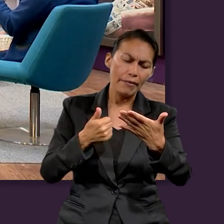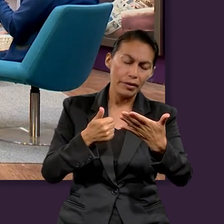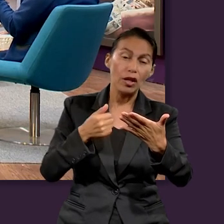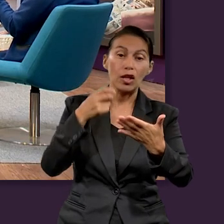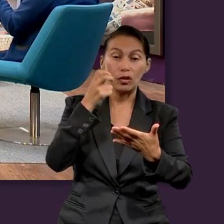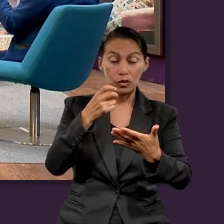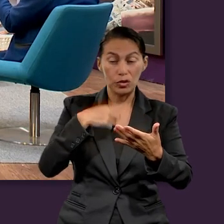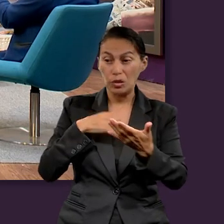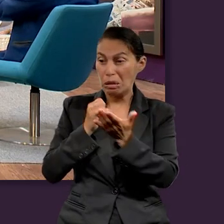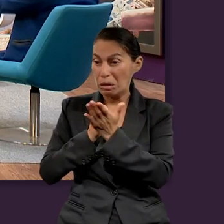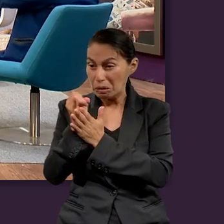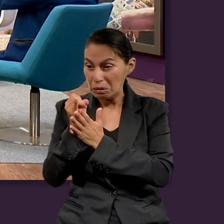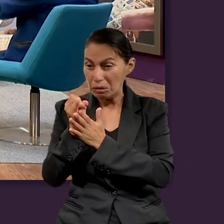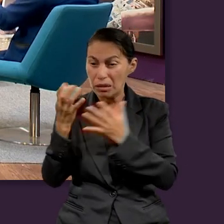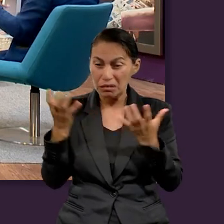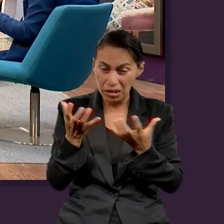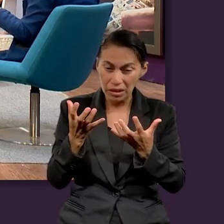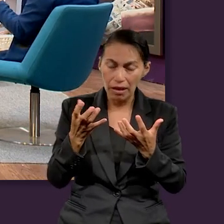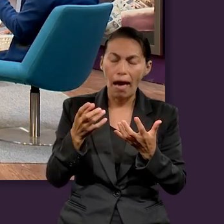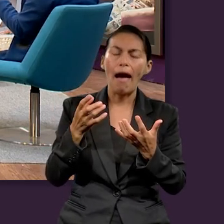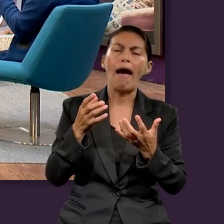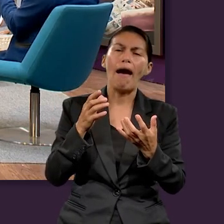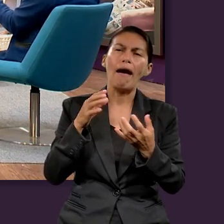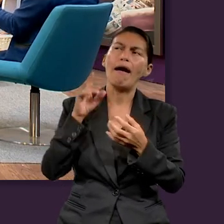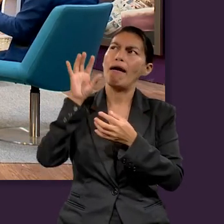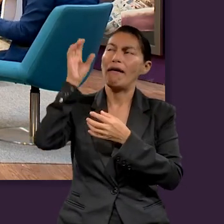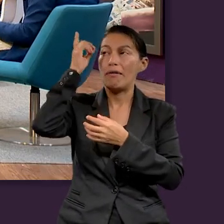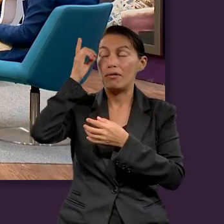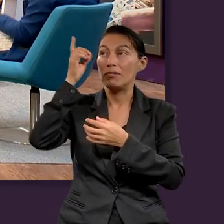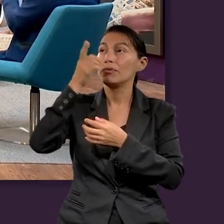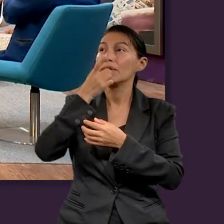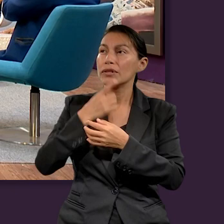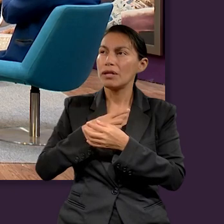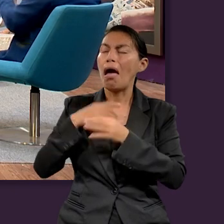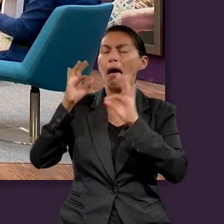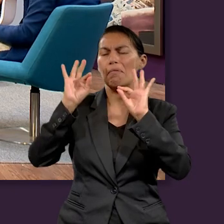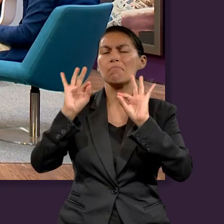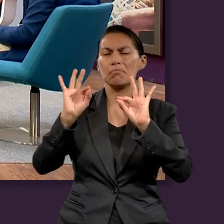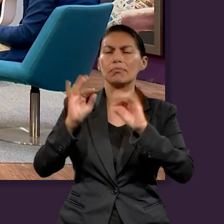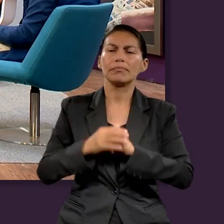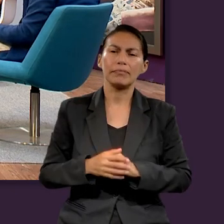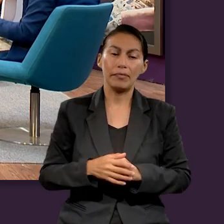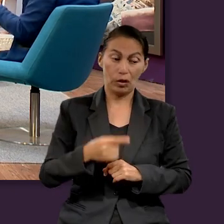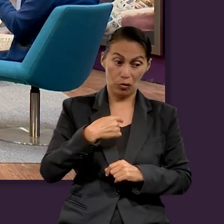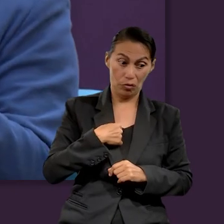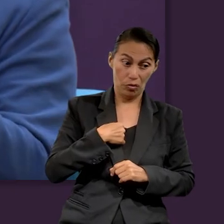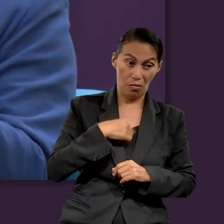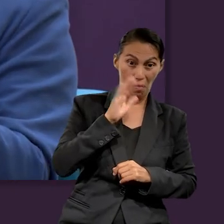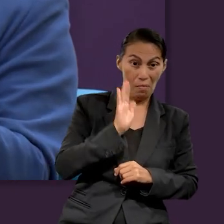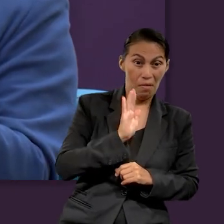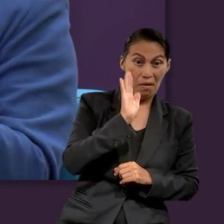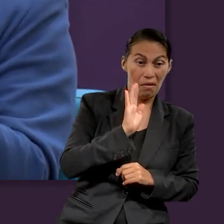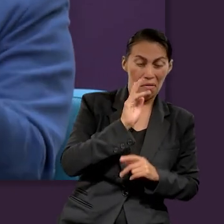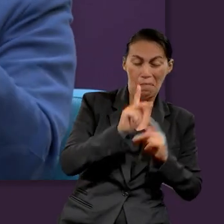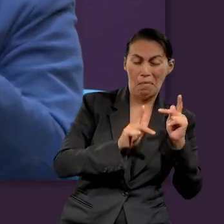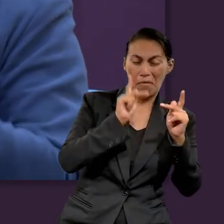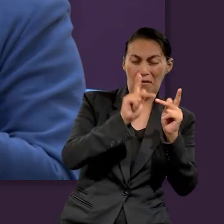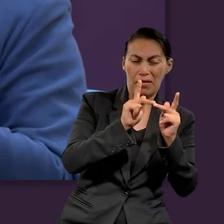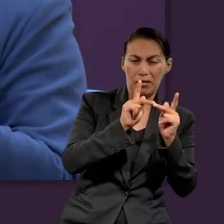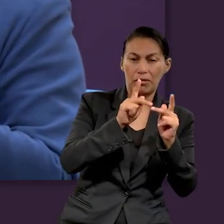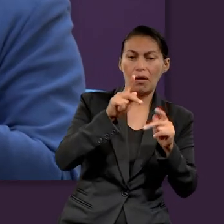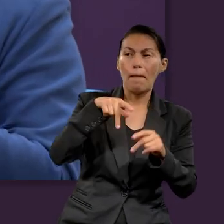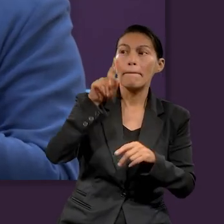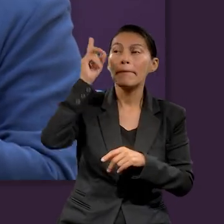es el más apto? O sea, por eso lo que decía el proverbio, es importante, a mi